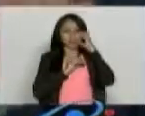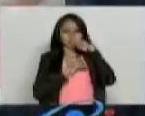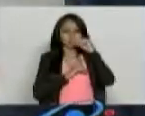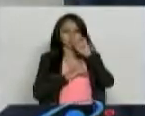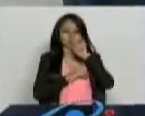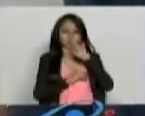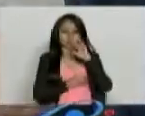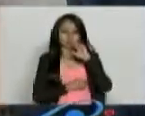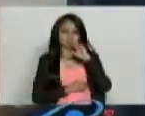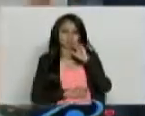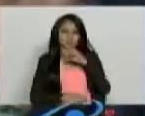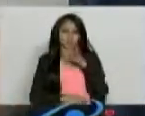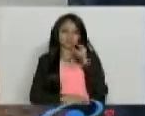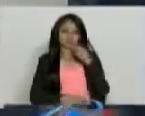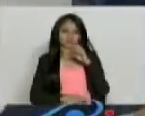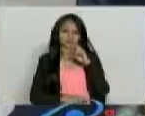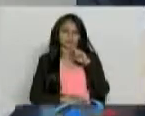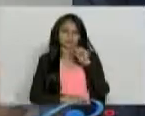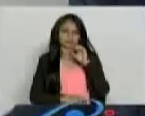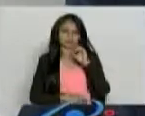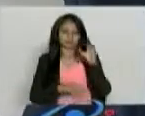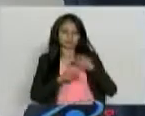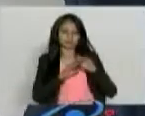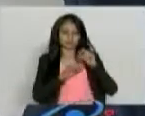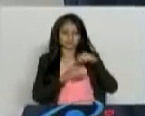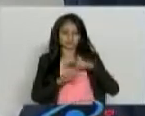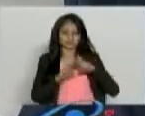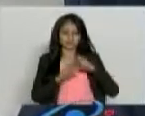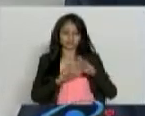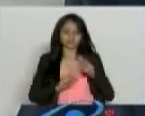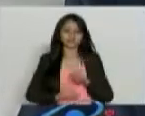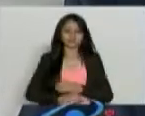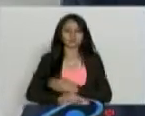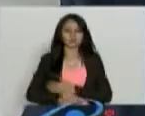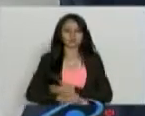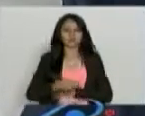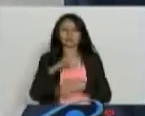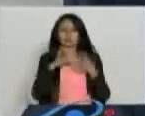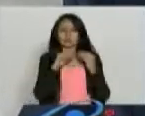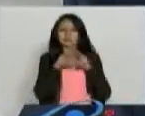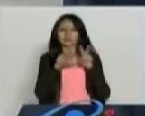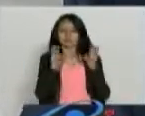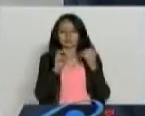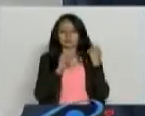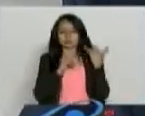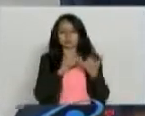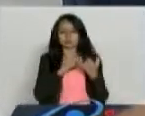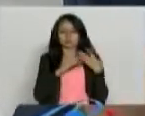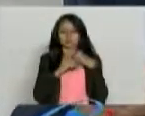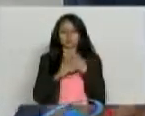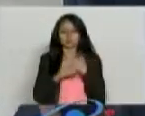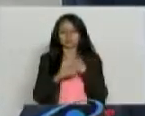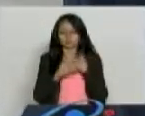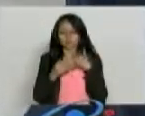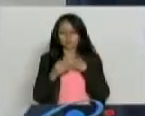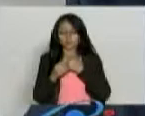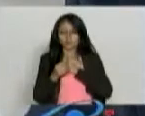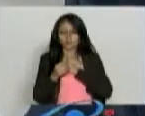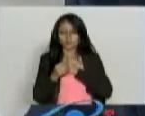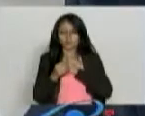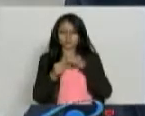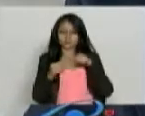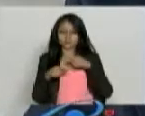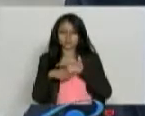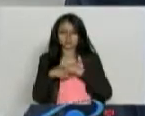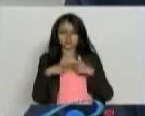oportunidades diversas hemos hablado de yoga, de meditación, con los invitados del Empereira y demás. A mí me parece muy importante esto que lo estoy haciendo personalmente esta